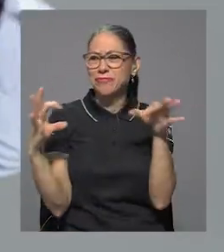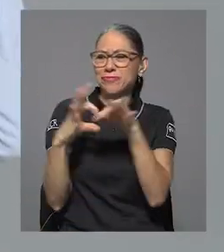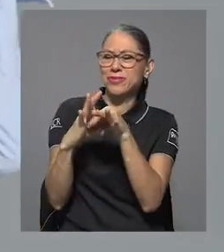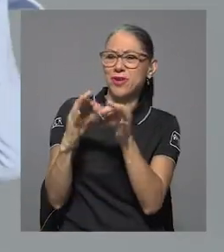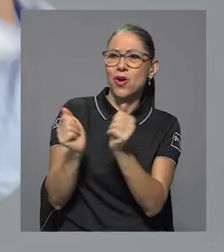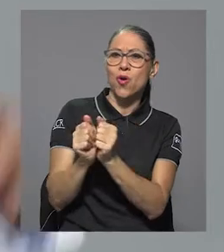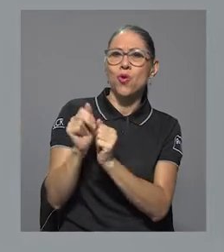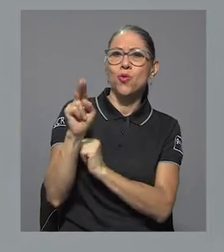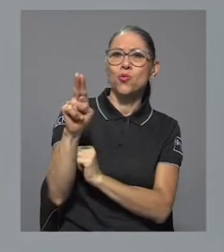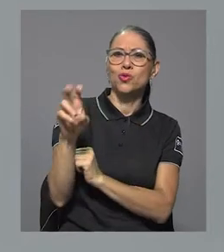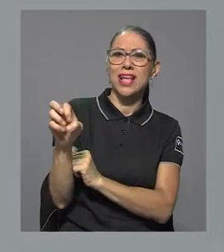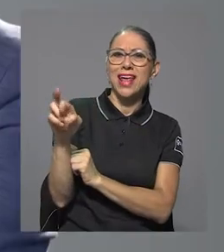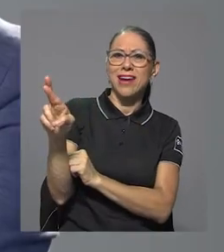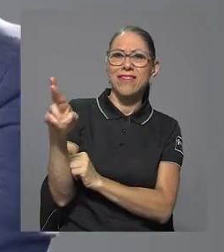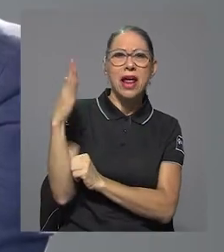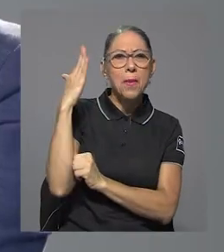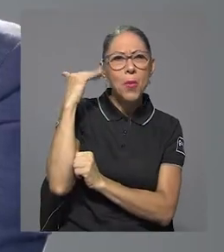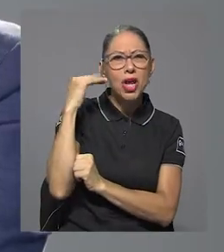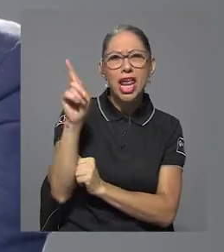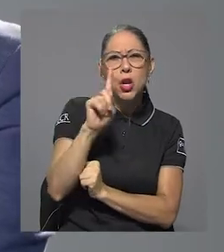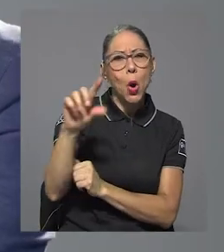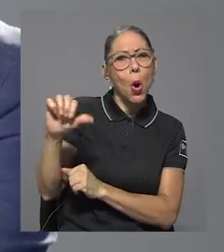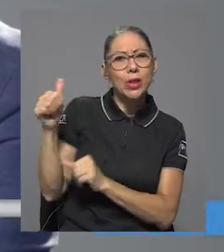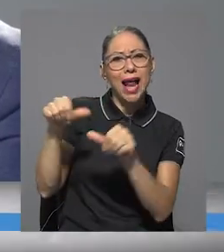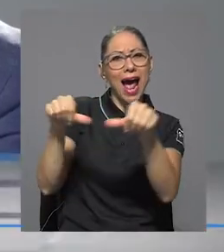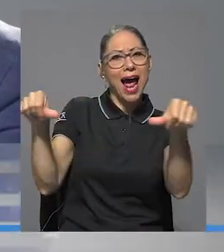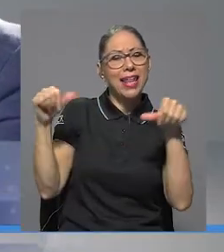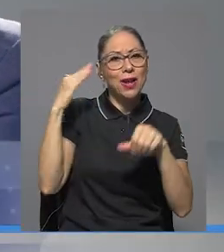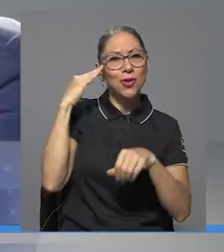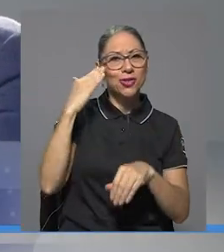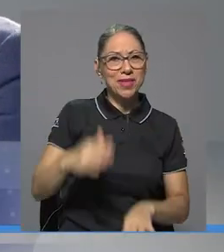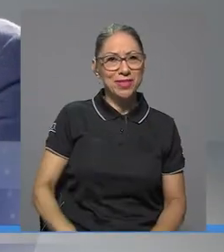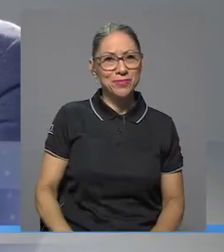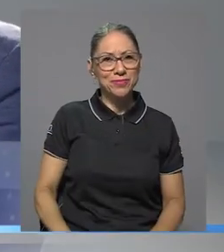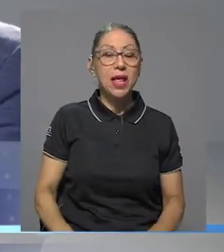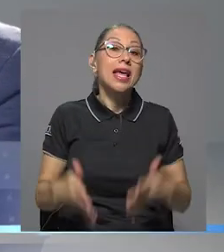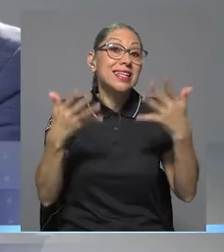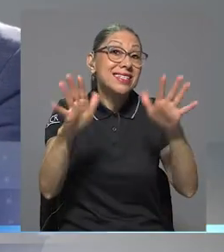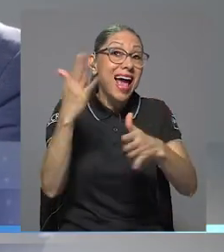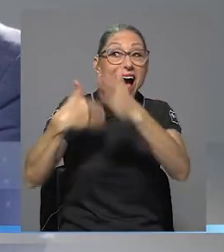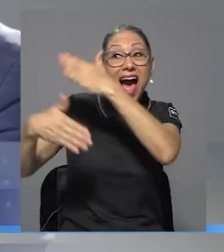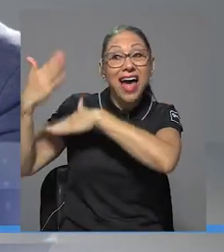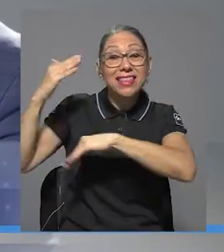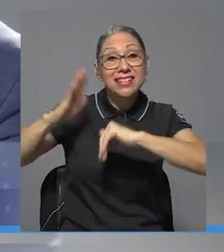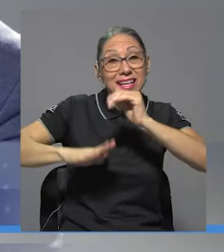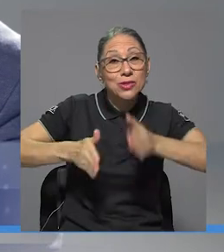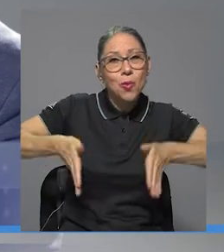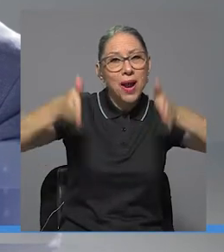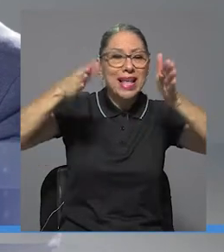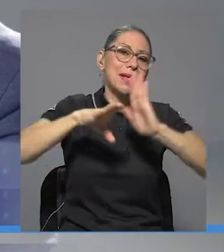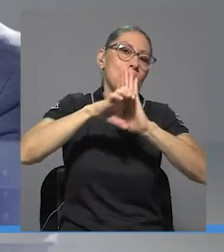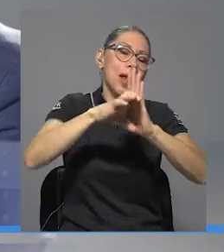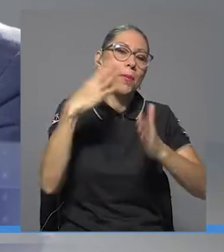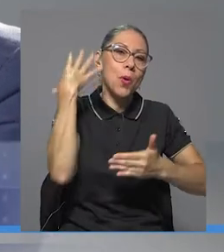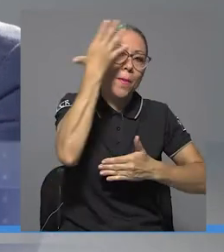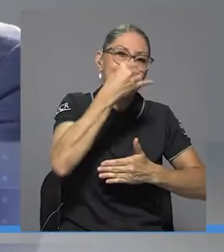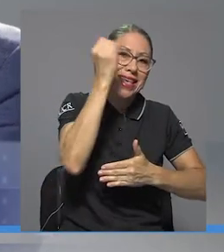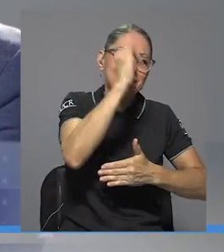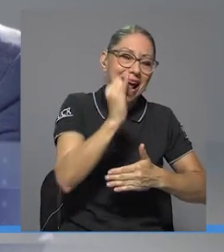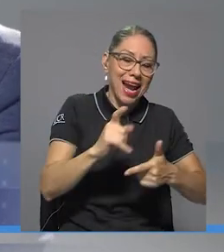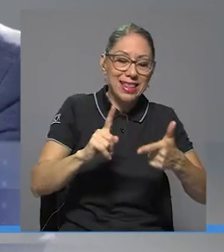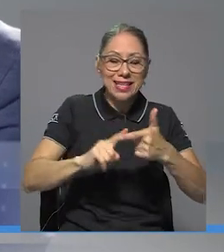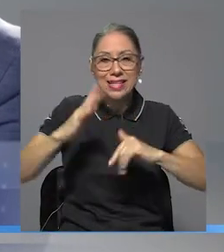qué no otra área del conocimiento? Ok, precisamente ya existían algunas escuelas, como las escuelas de Bellas Artes y de